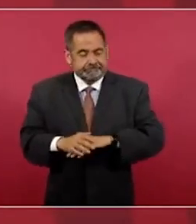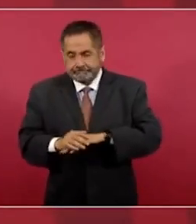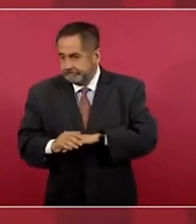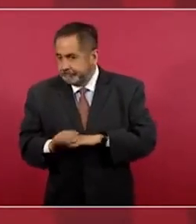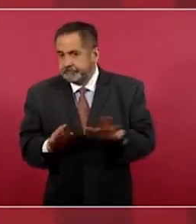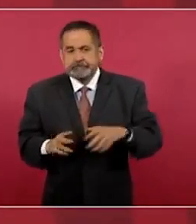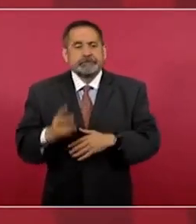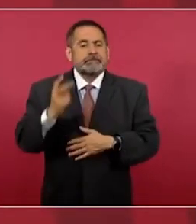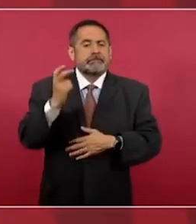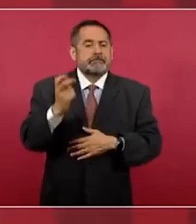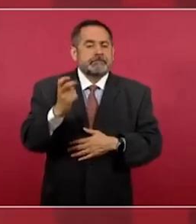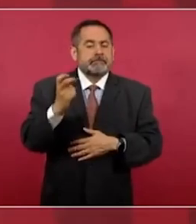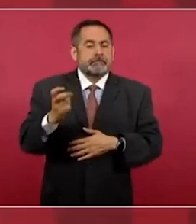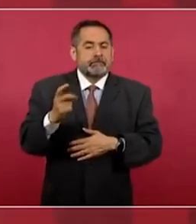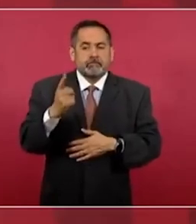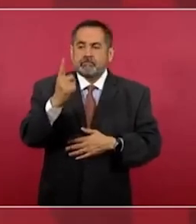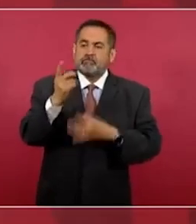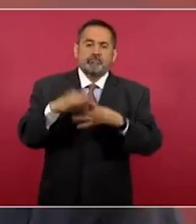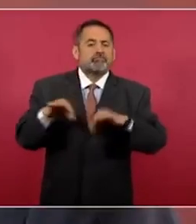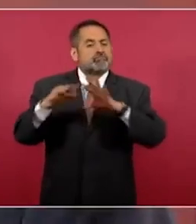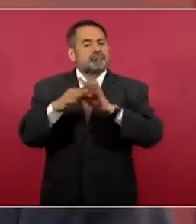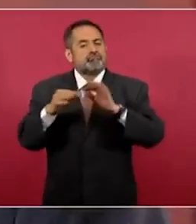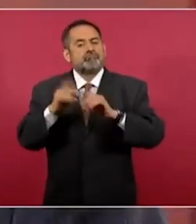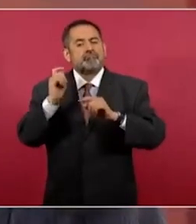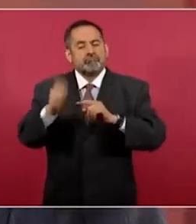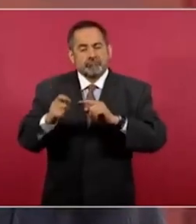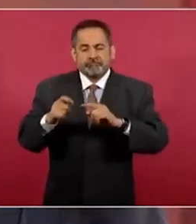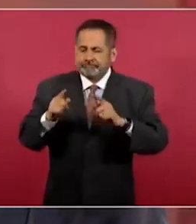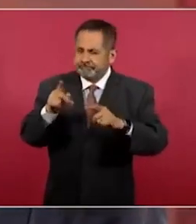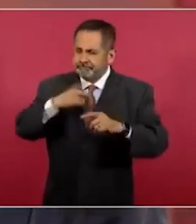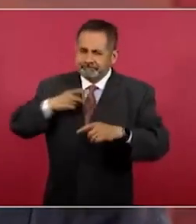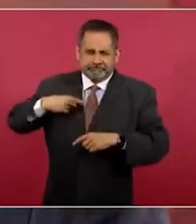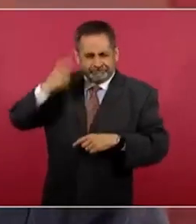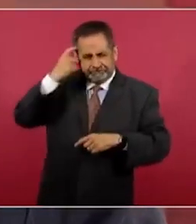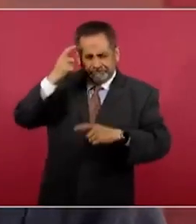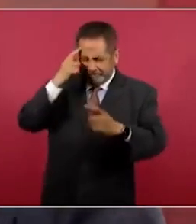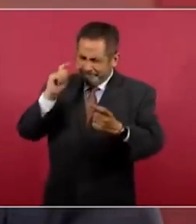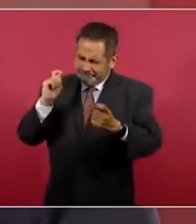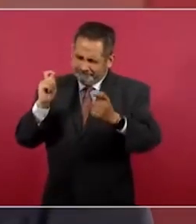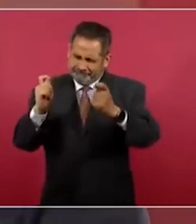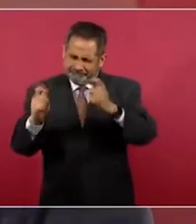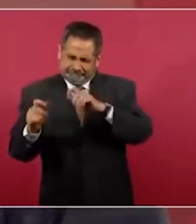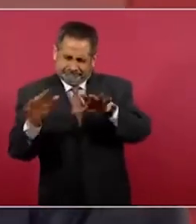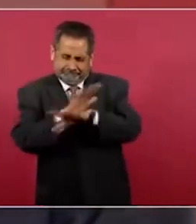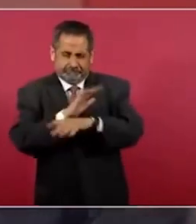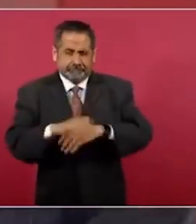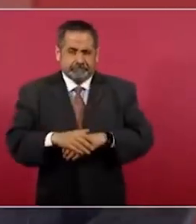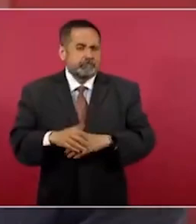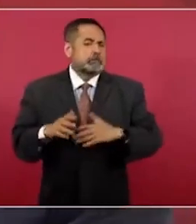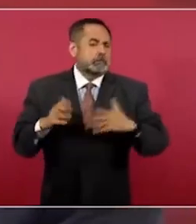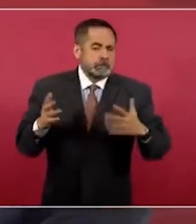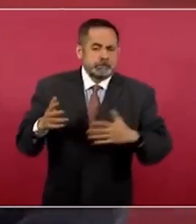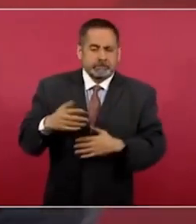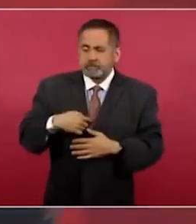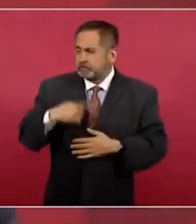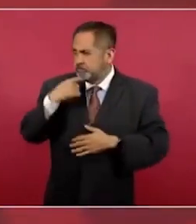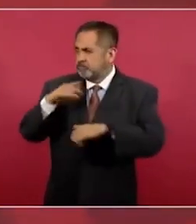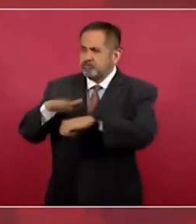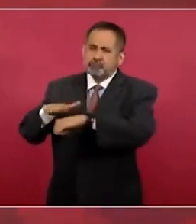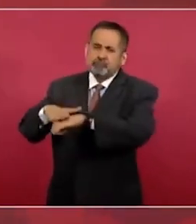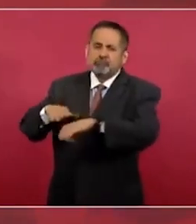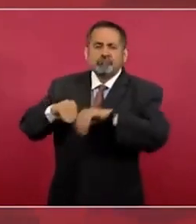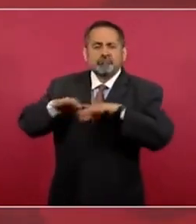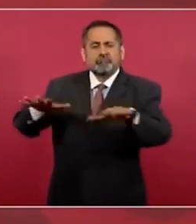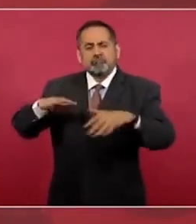es importante llevar a cabo las transformaciones. Ahora, ¿qué le digo yo a los mexicanos